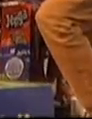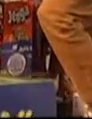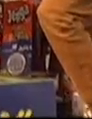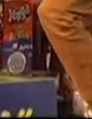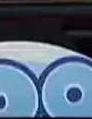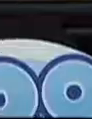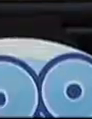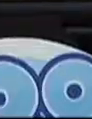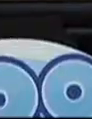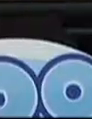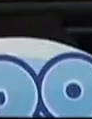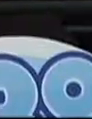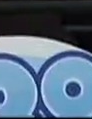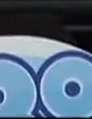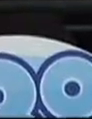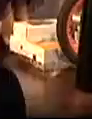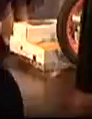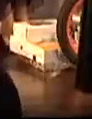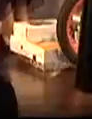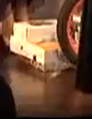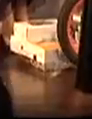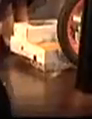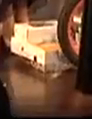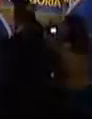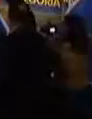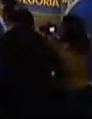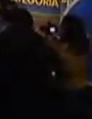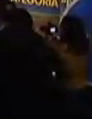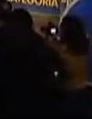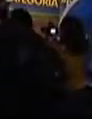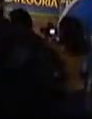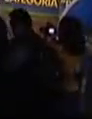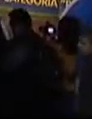tablets, bicicletas, bibliotecas familiares y juegos de mesa.